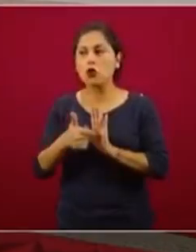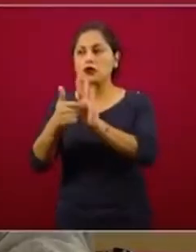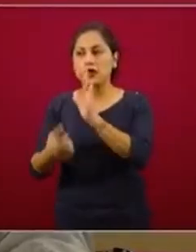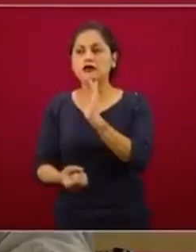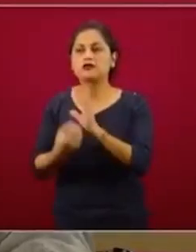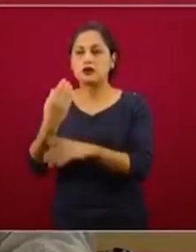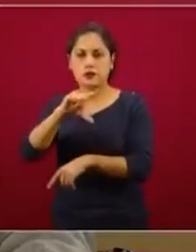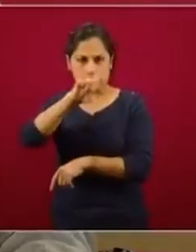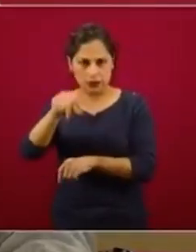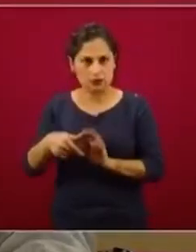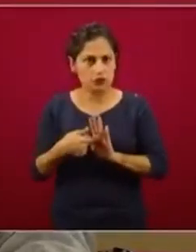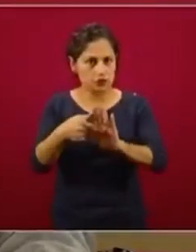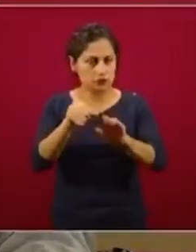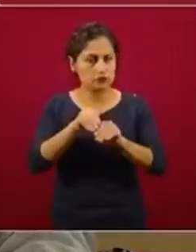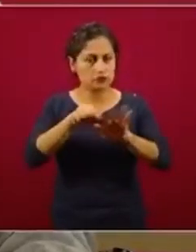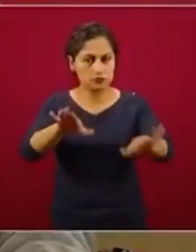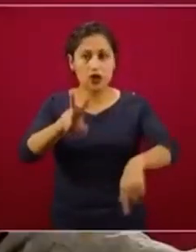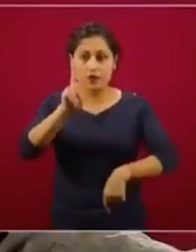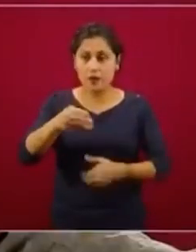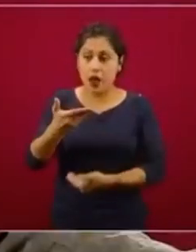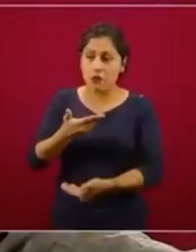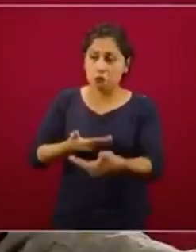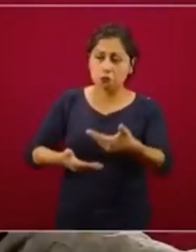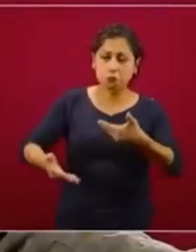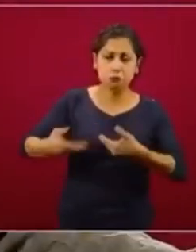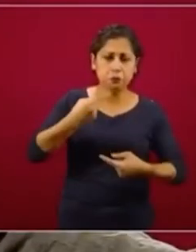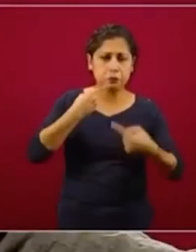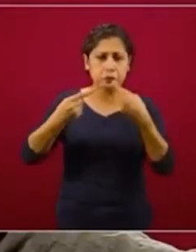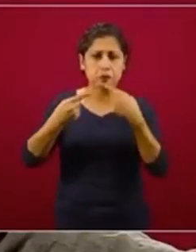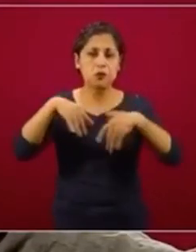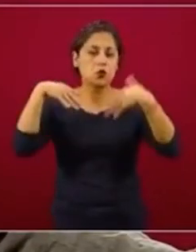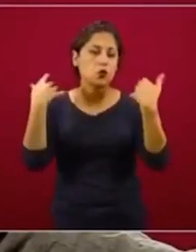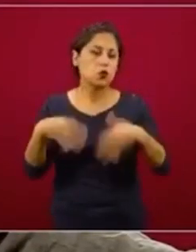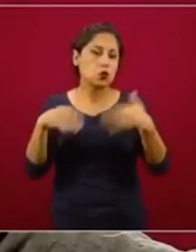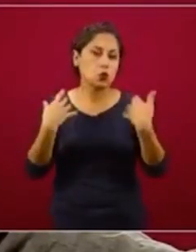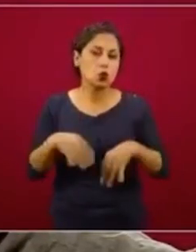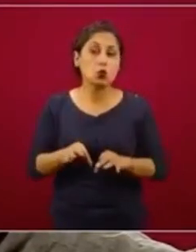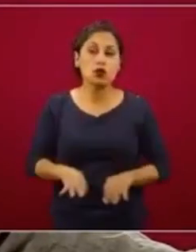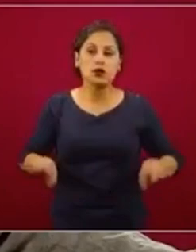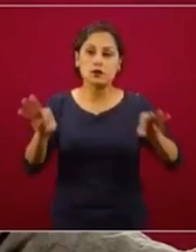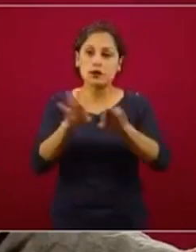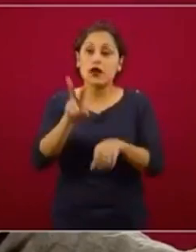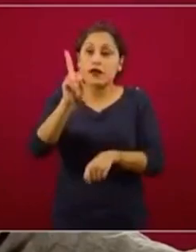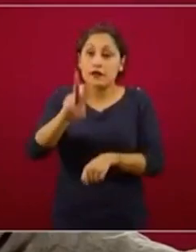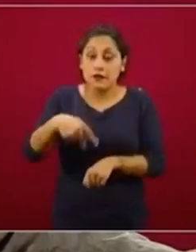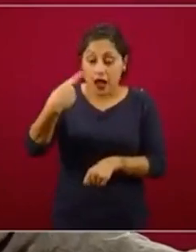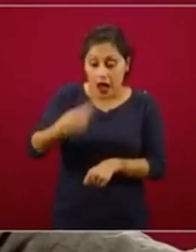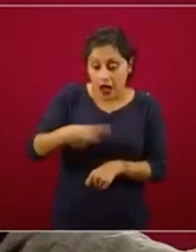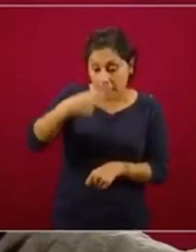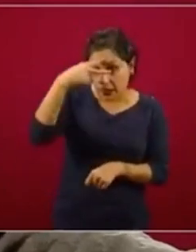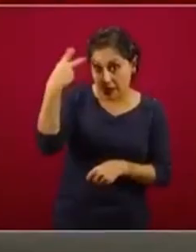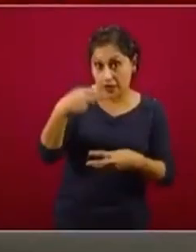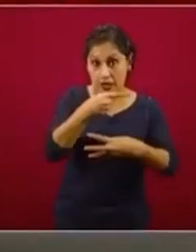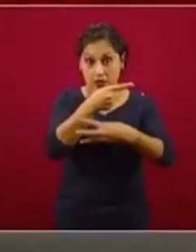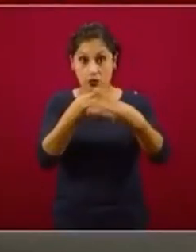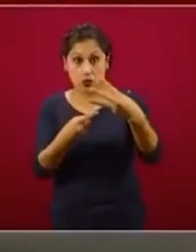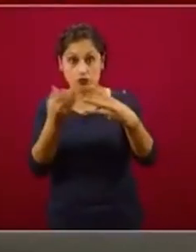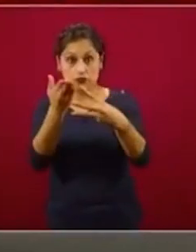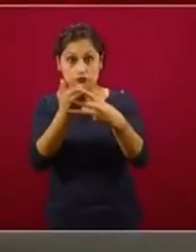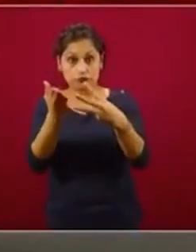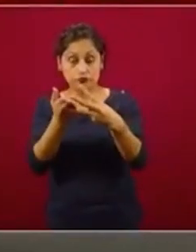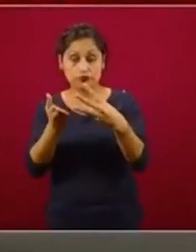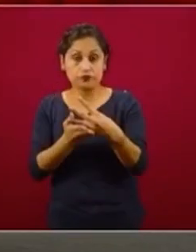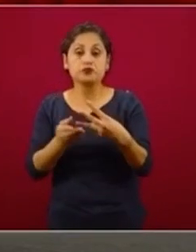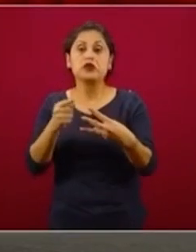diálogo muy constructivo. Es enormemente importante que tengamos tres poderes en la unión, que tengamos separación de poderes, que